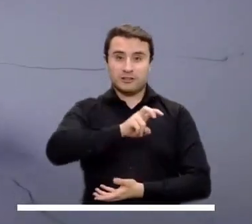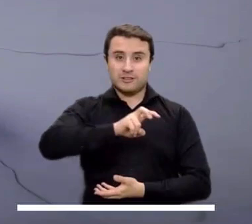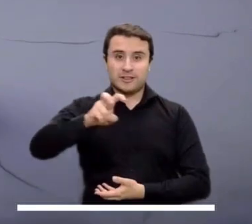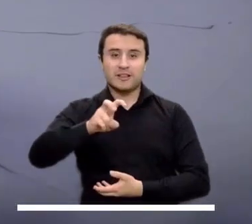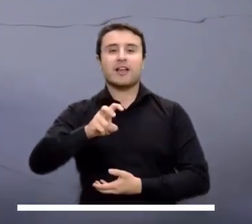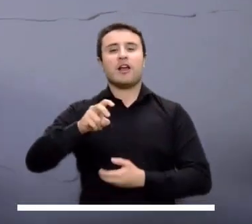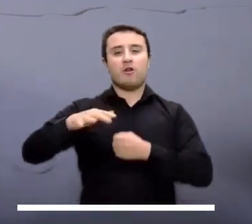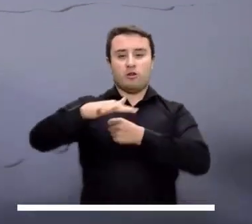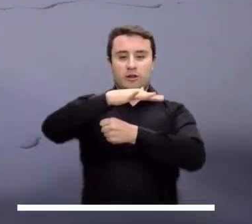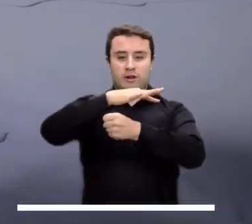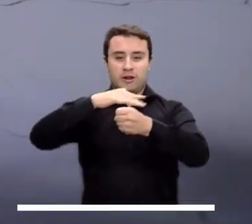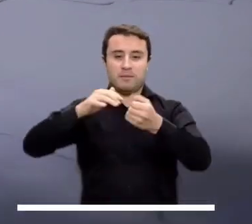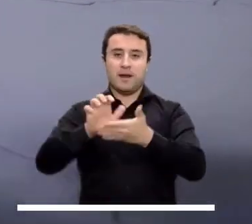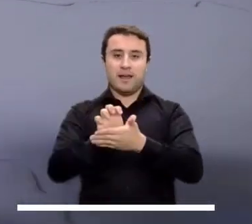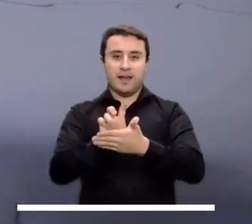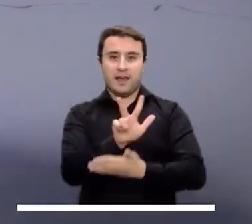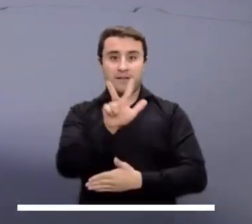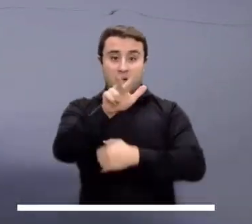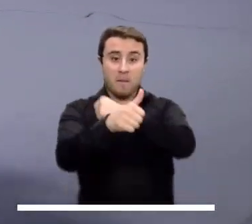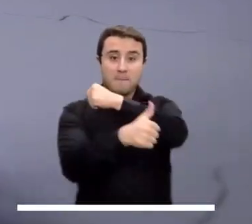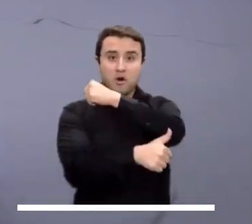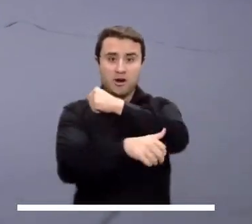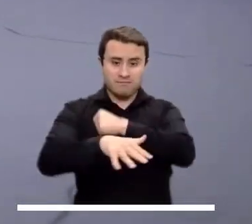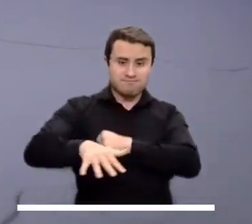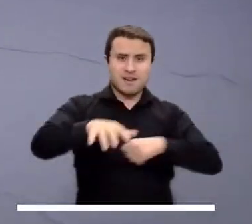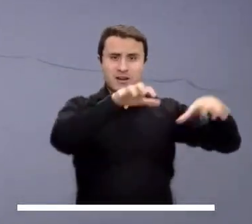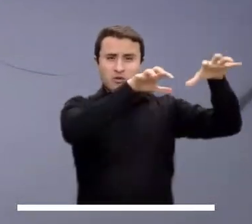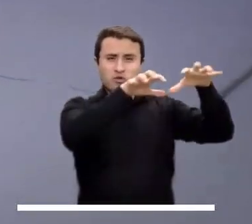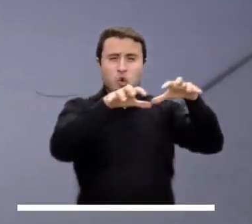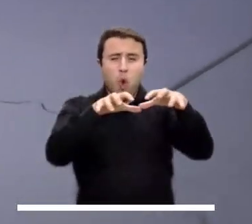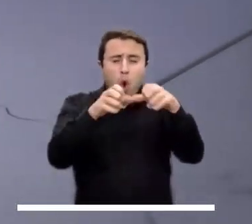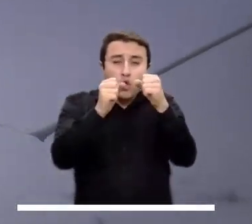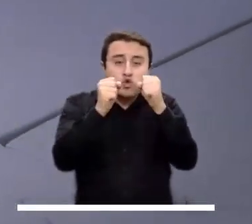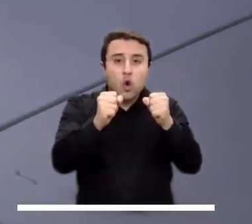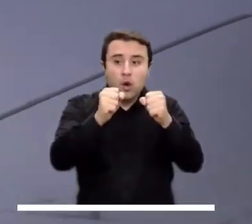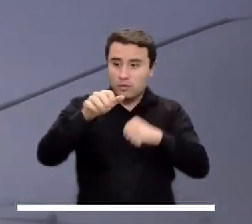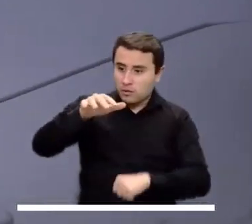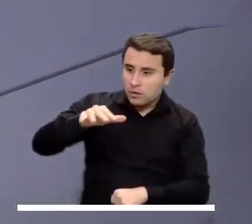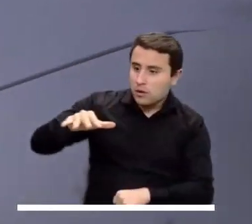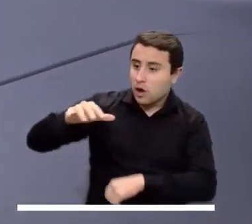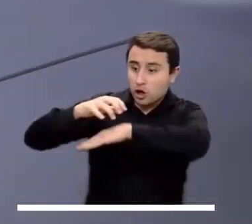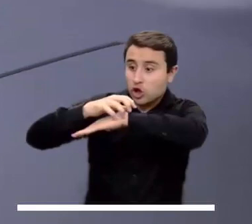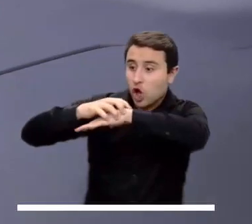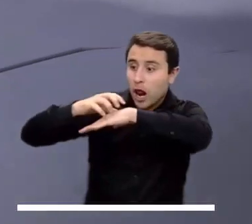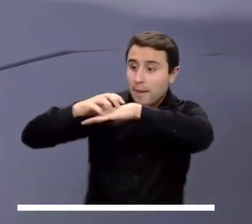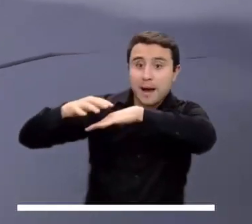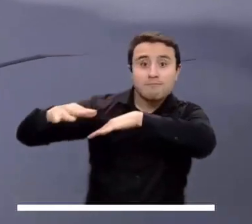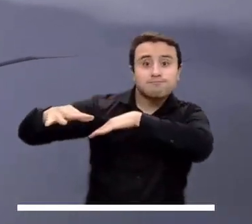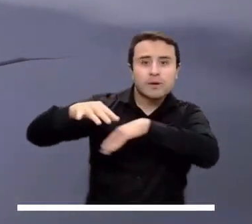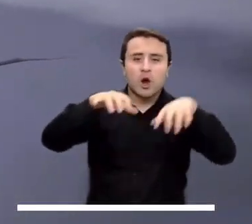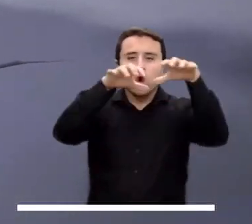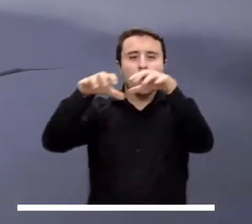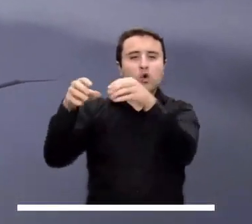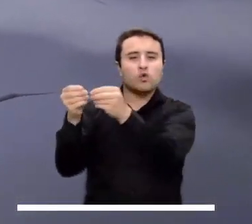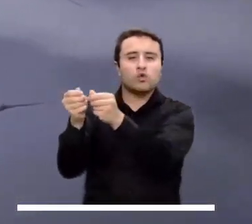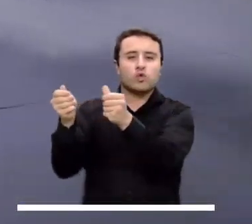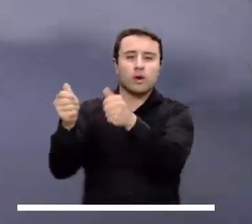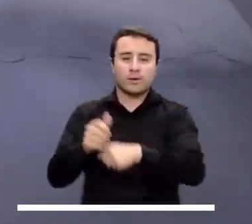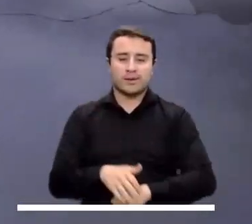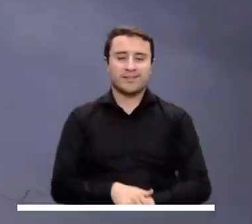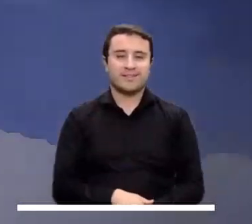Mientras que en Antioquia, Los Santanderes, Cundinamarca, Eje Cafetero y Boyacá se advierten lluvias intensas, en Tolima se prevén